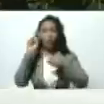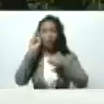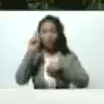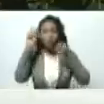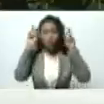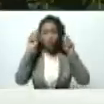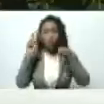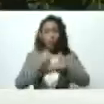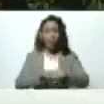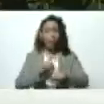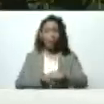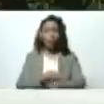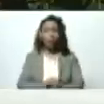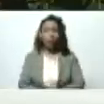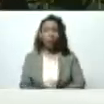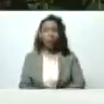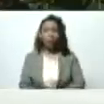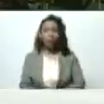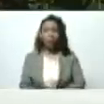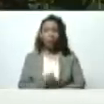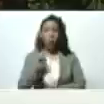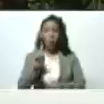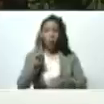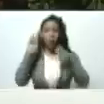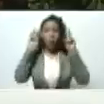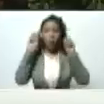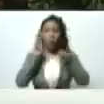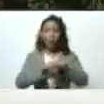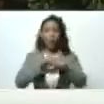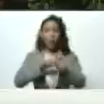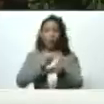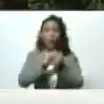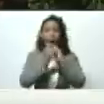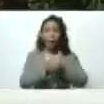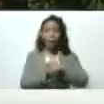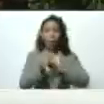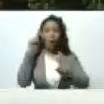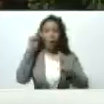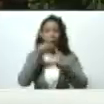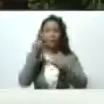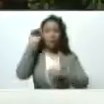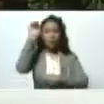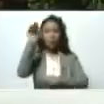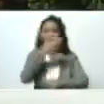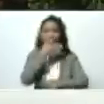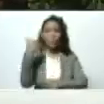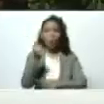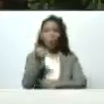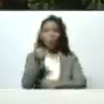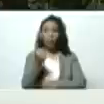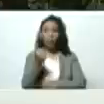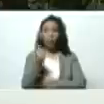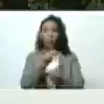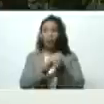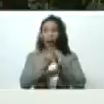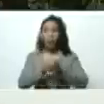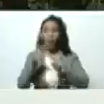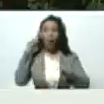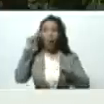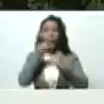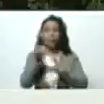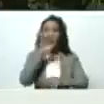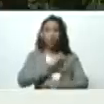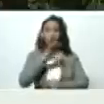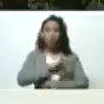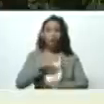época una nueva época de transición hacia un futuro mejor de transición hacia el socialismo